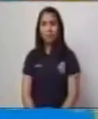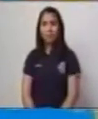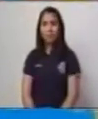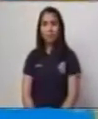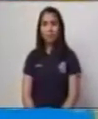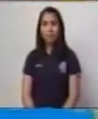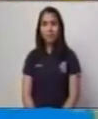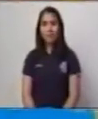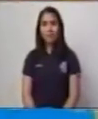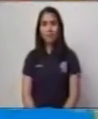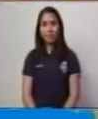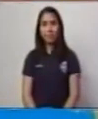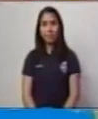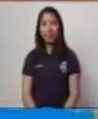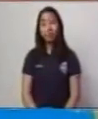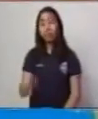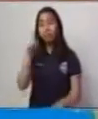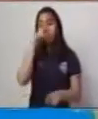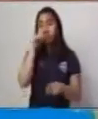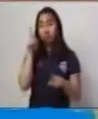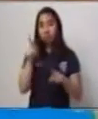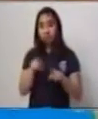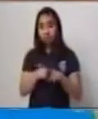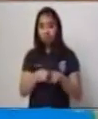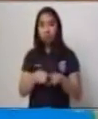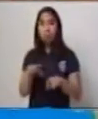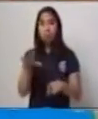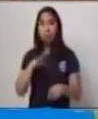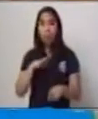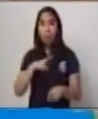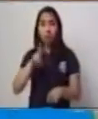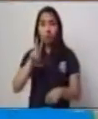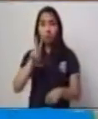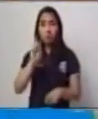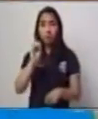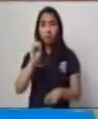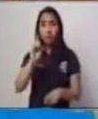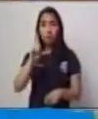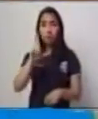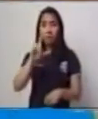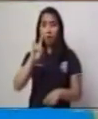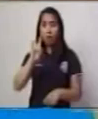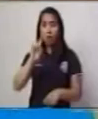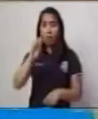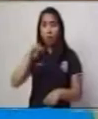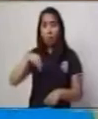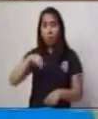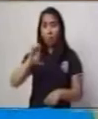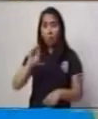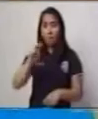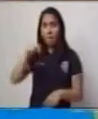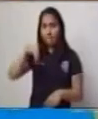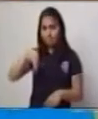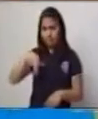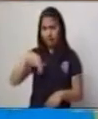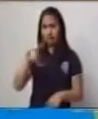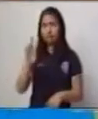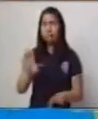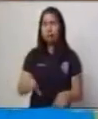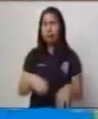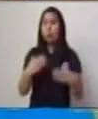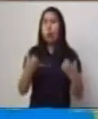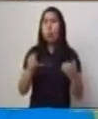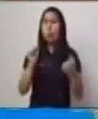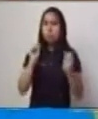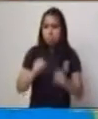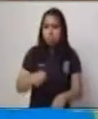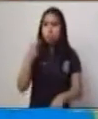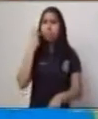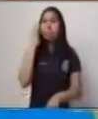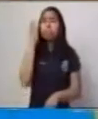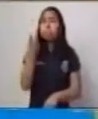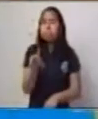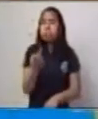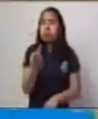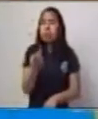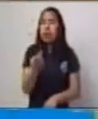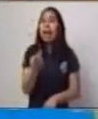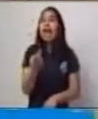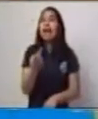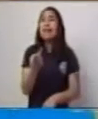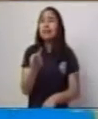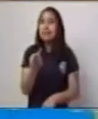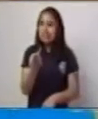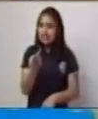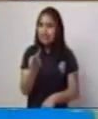El volumen de nuestros objetos lo podemos visualizar en tres dimensiones que